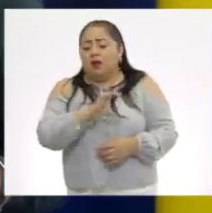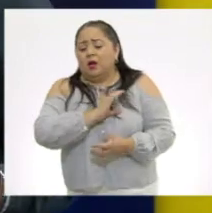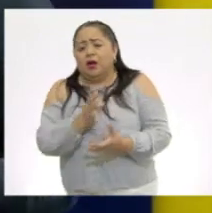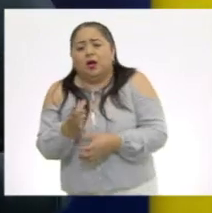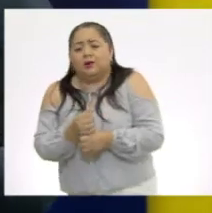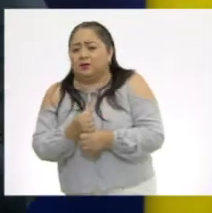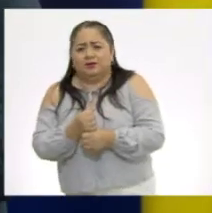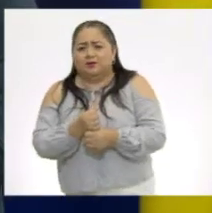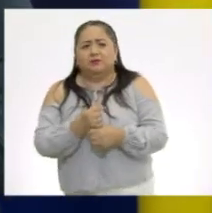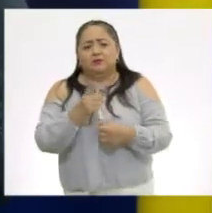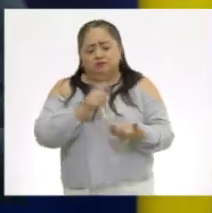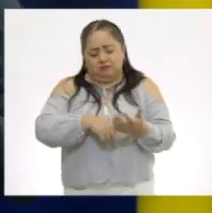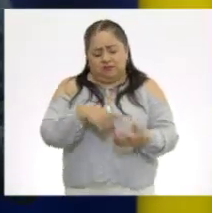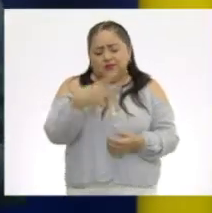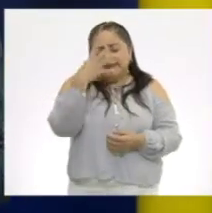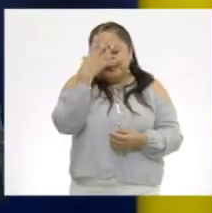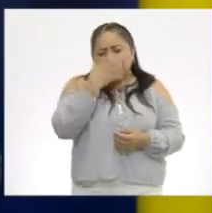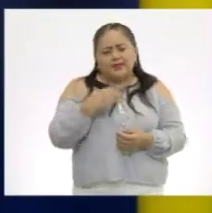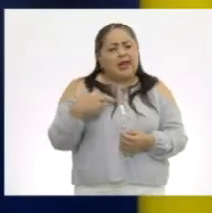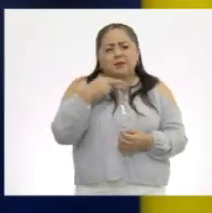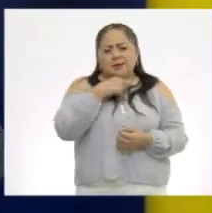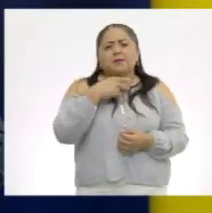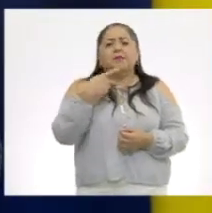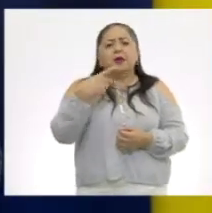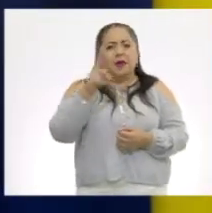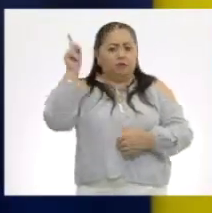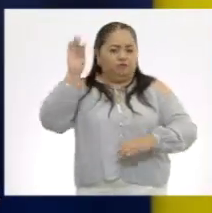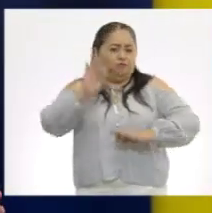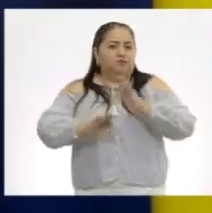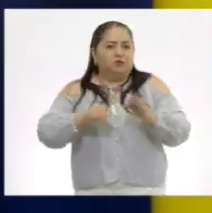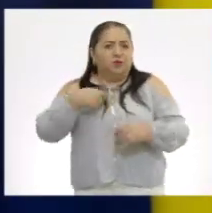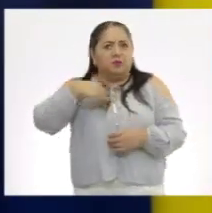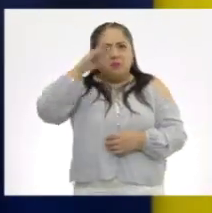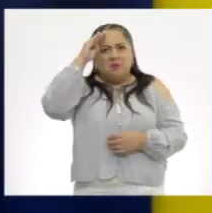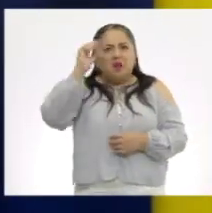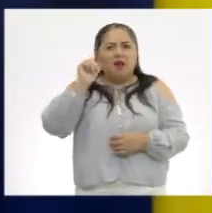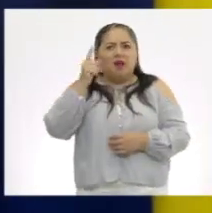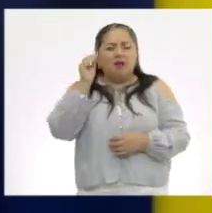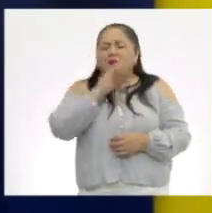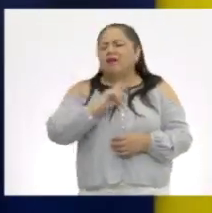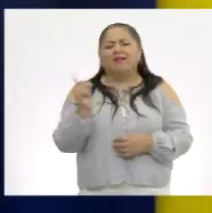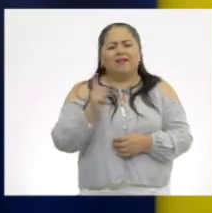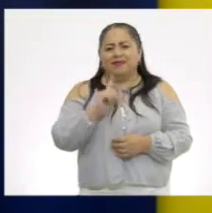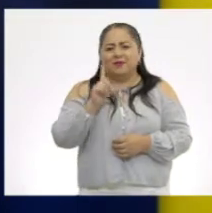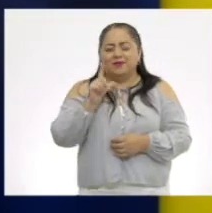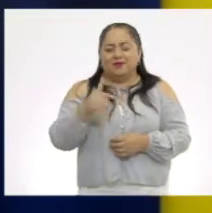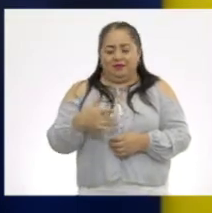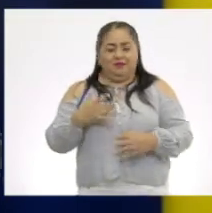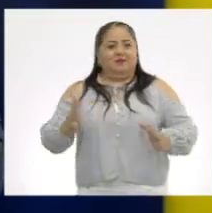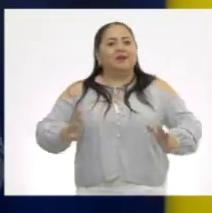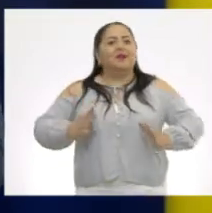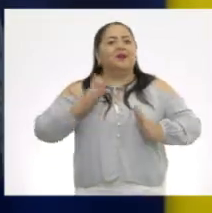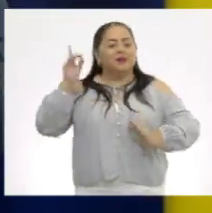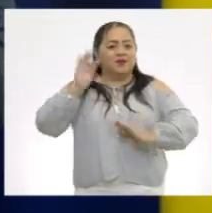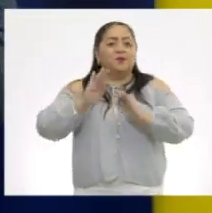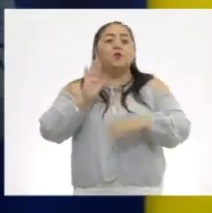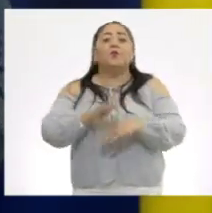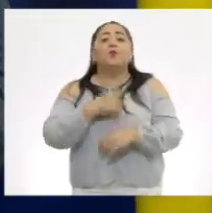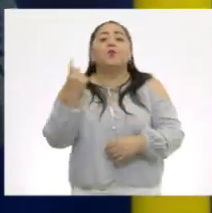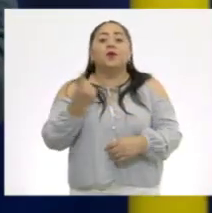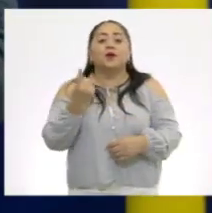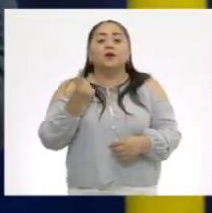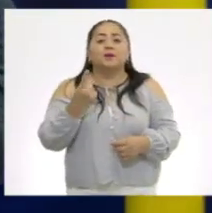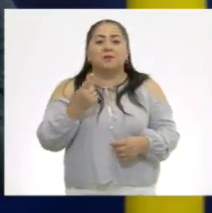lo cual me puso triste de inmediato. Me imaginé lo peor y después me sorprendí, ya que las